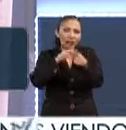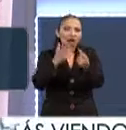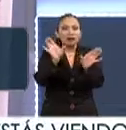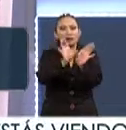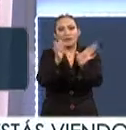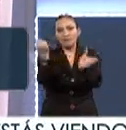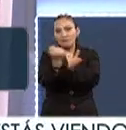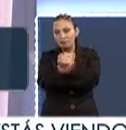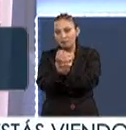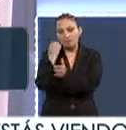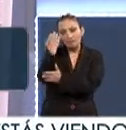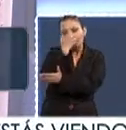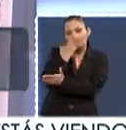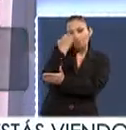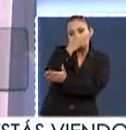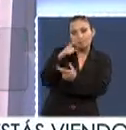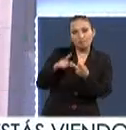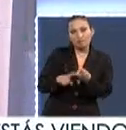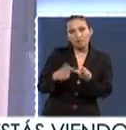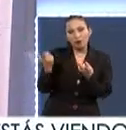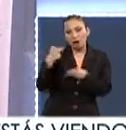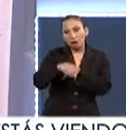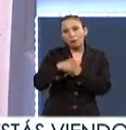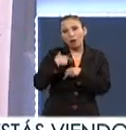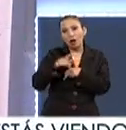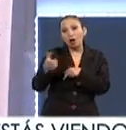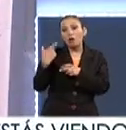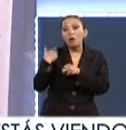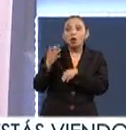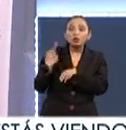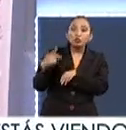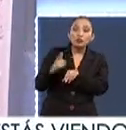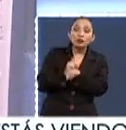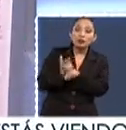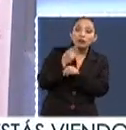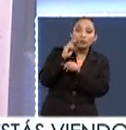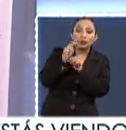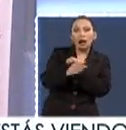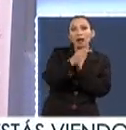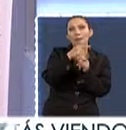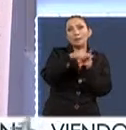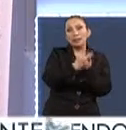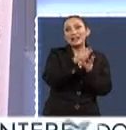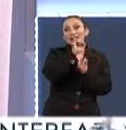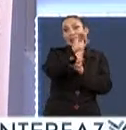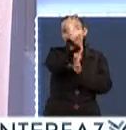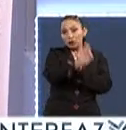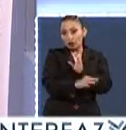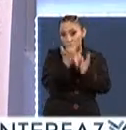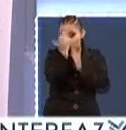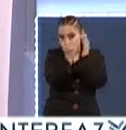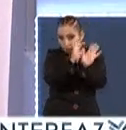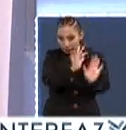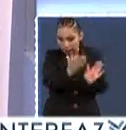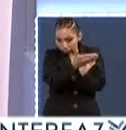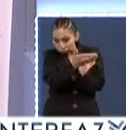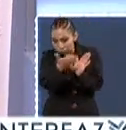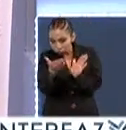certificación, el número de créditos de tu carrera es a partir de 60% al parecer.